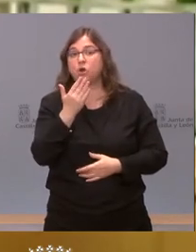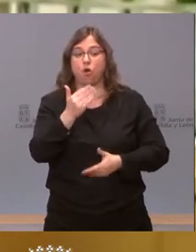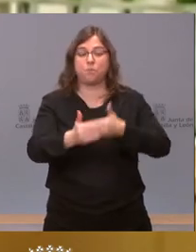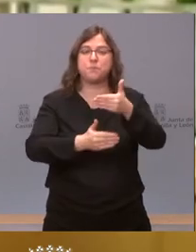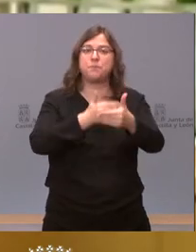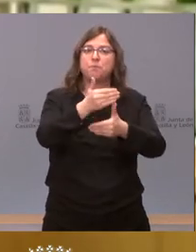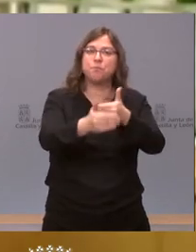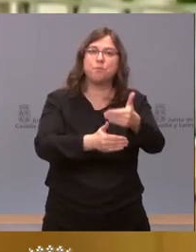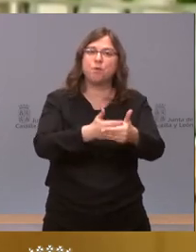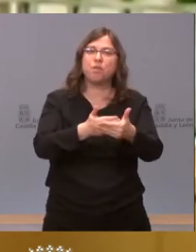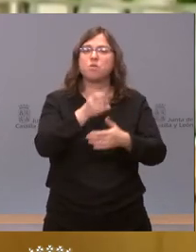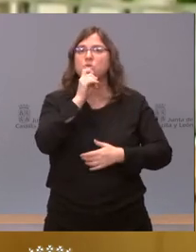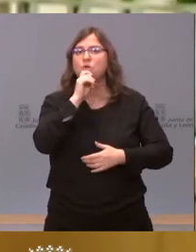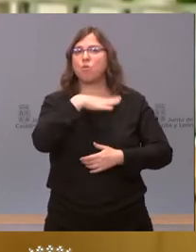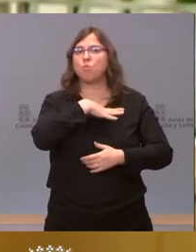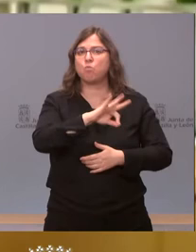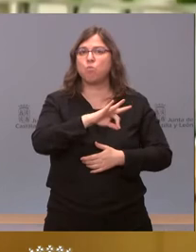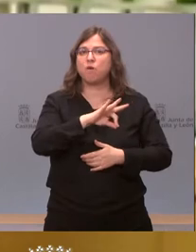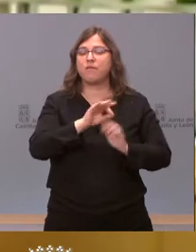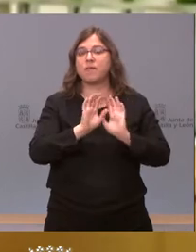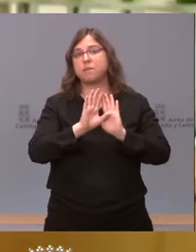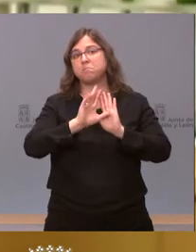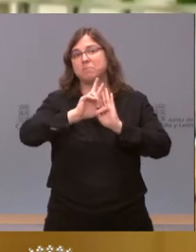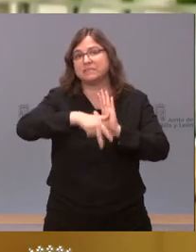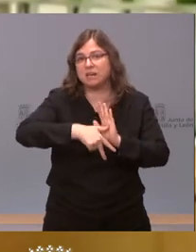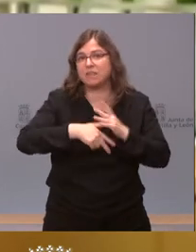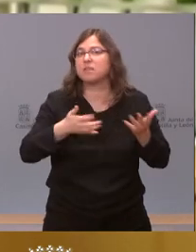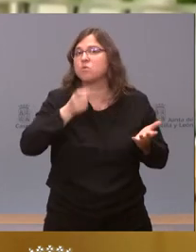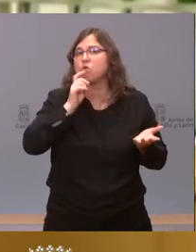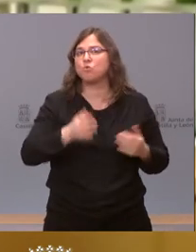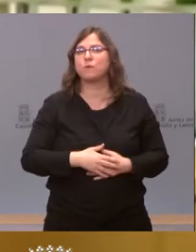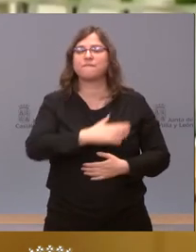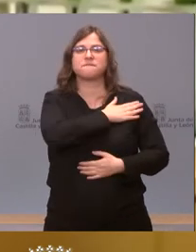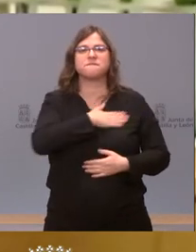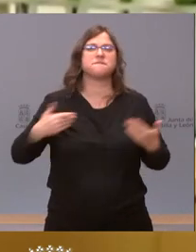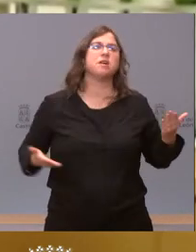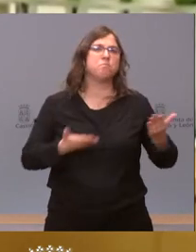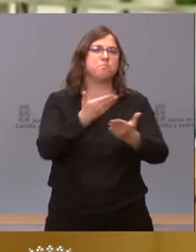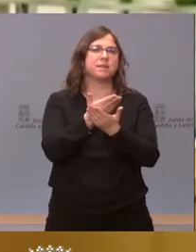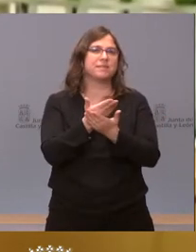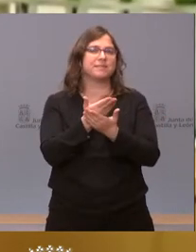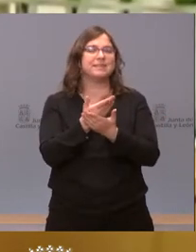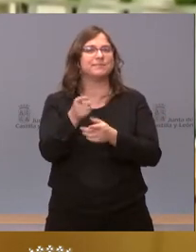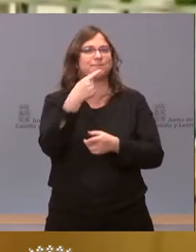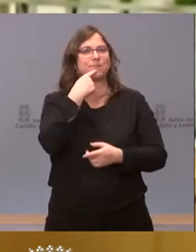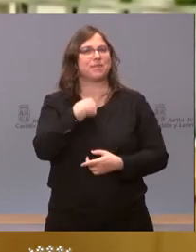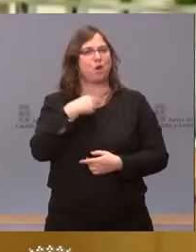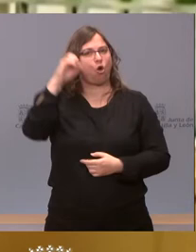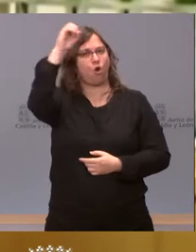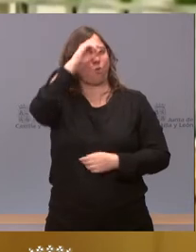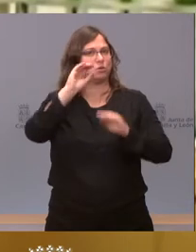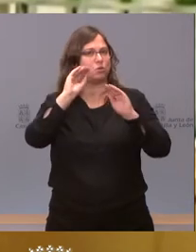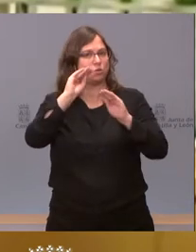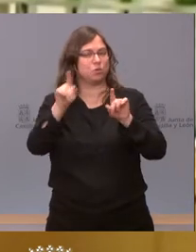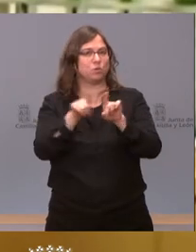tienen de visto lo puede demorar más en el tiempo. Luego, le quería pedir también una valoración sobre la